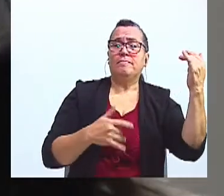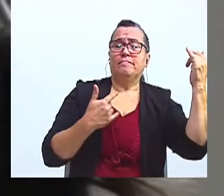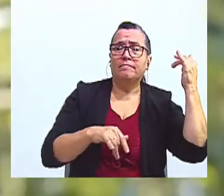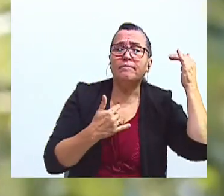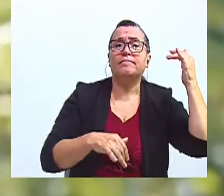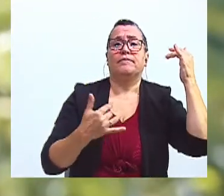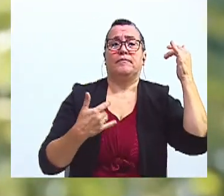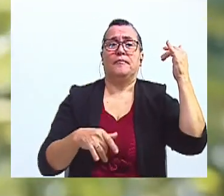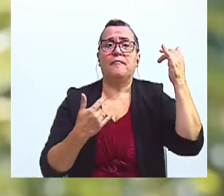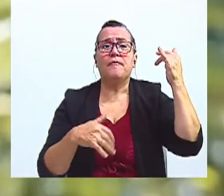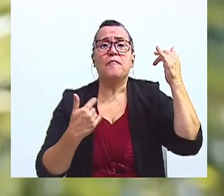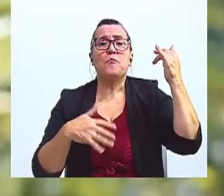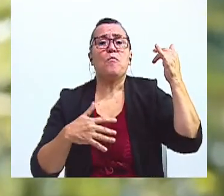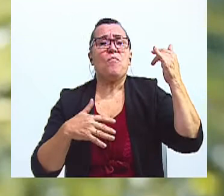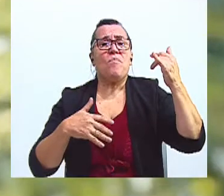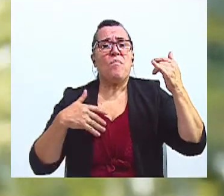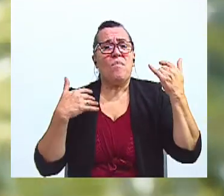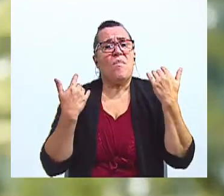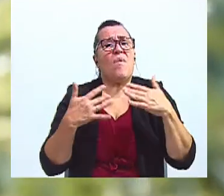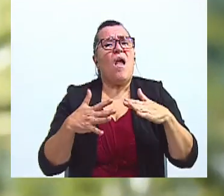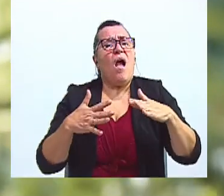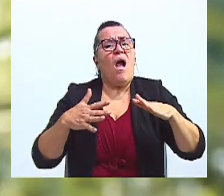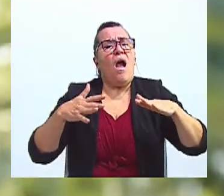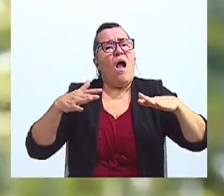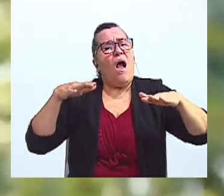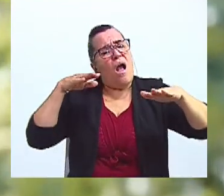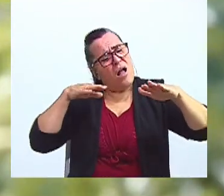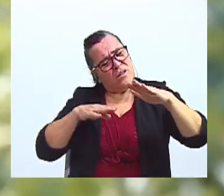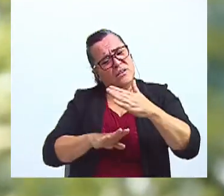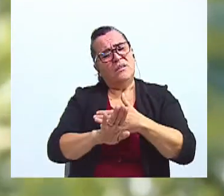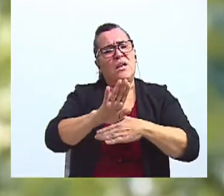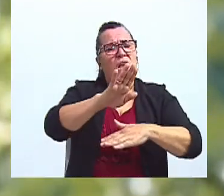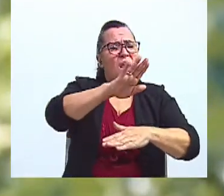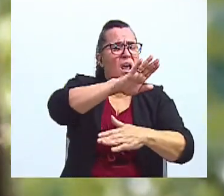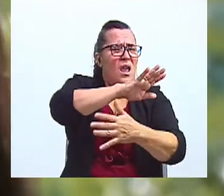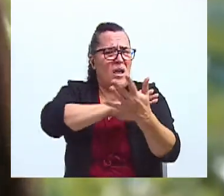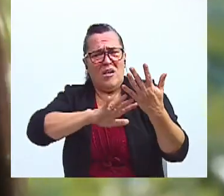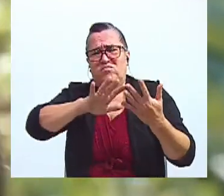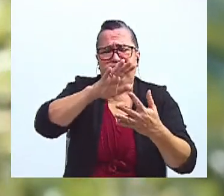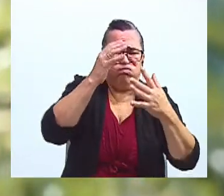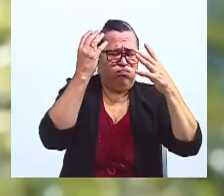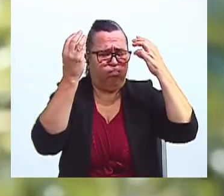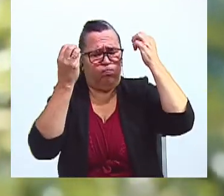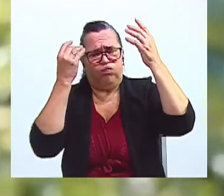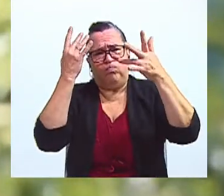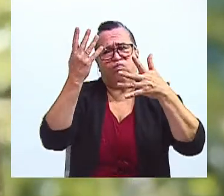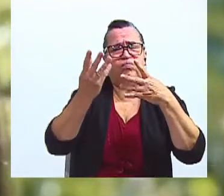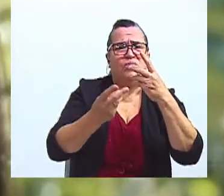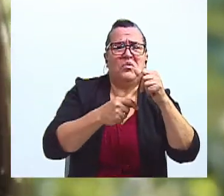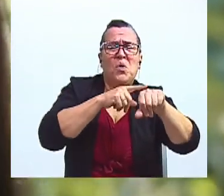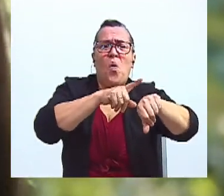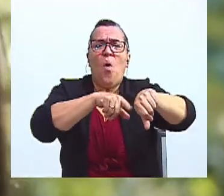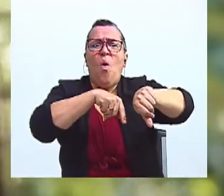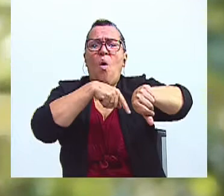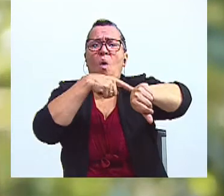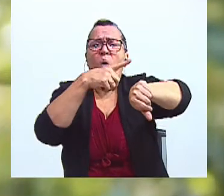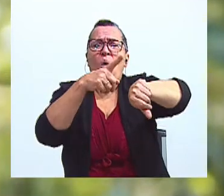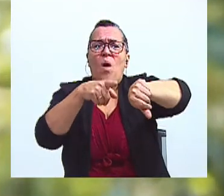Después de encaminarme en el apuro Con el tiempo